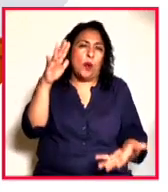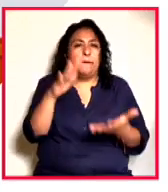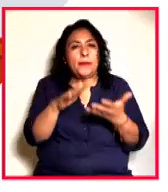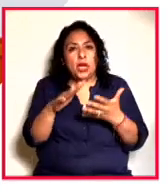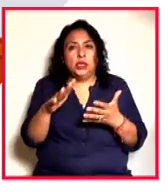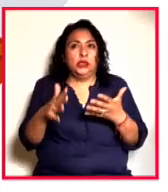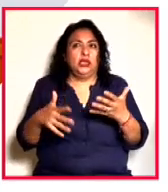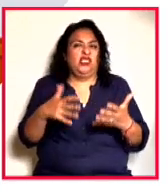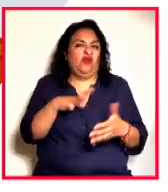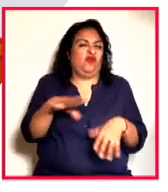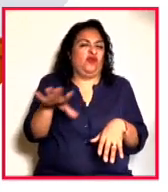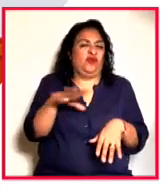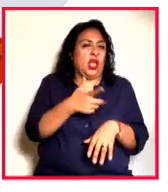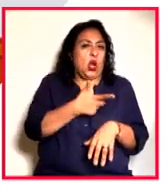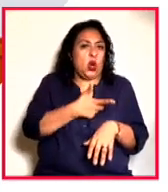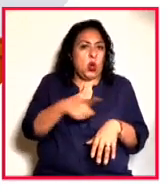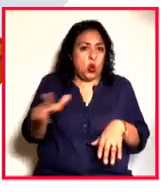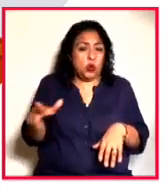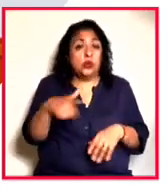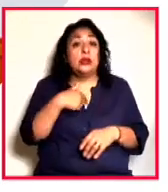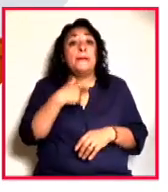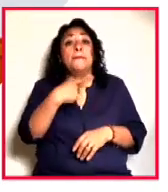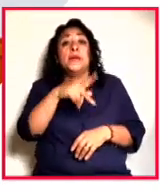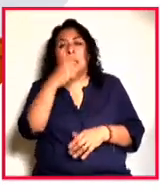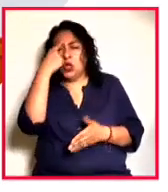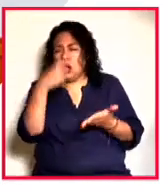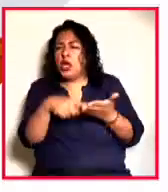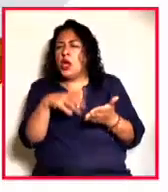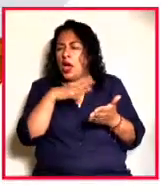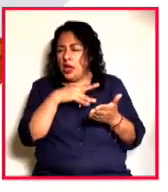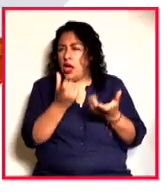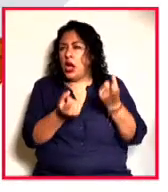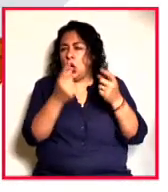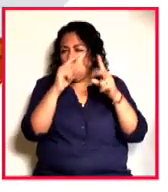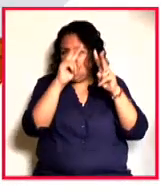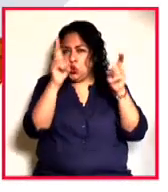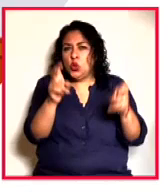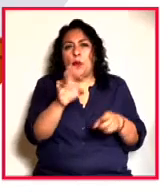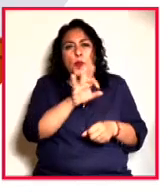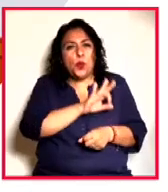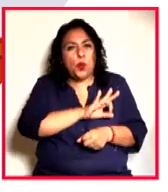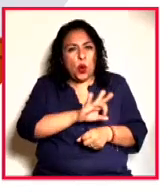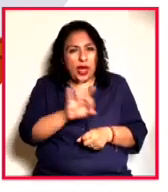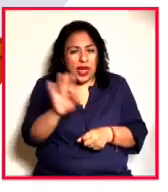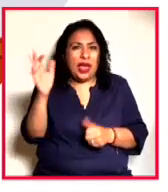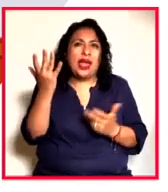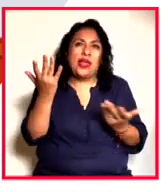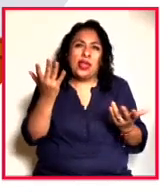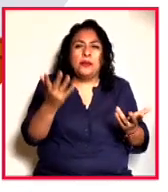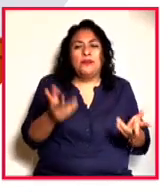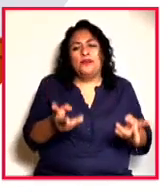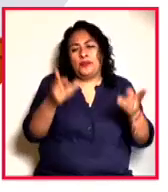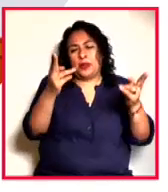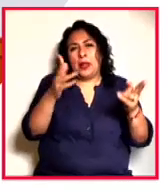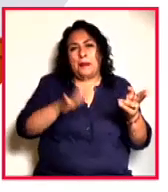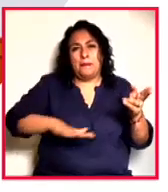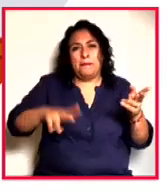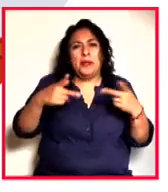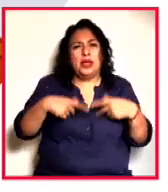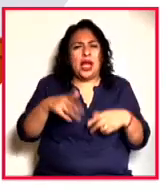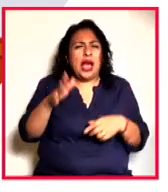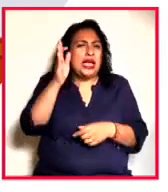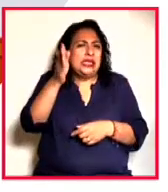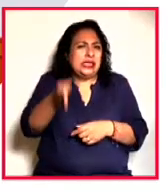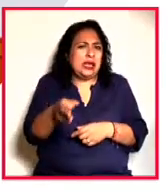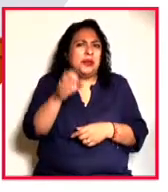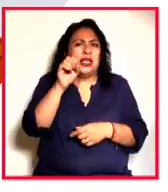cierto rechazo. Pero creo que hay temas que puede el que cierto sector de la población acepta que sean tratados por